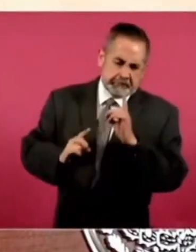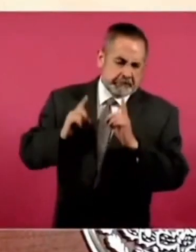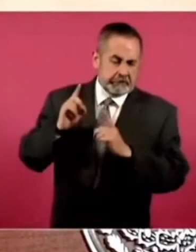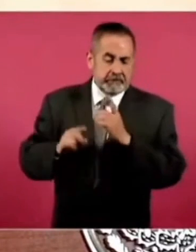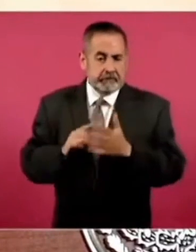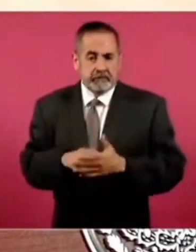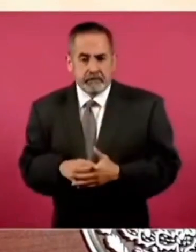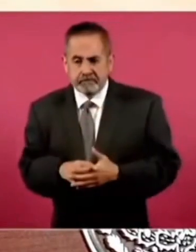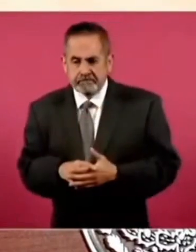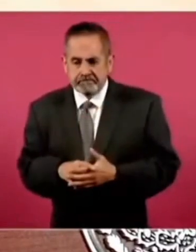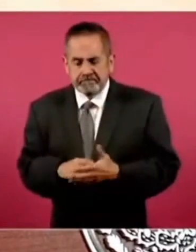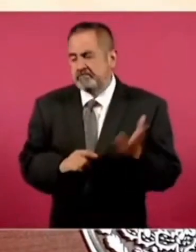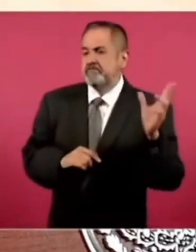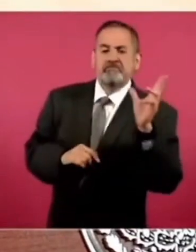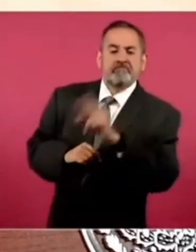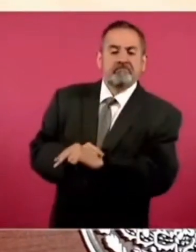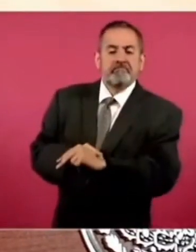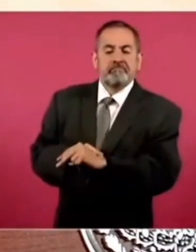Y se le rechaza.